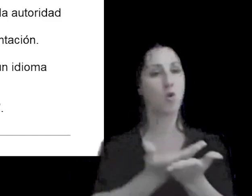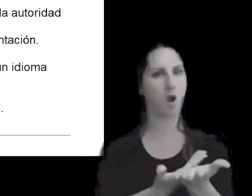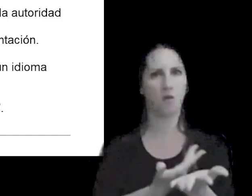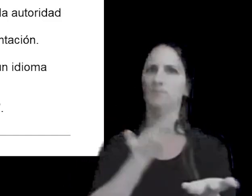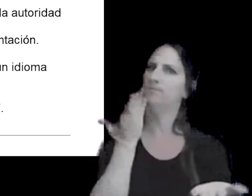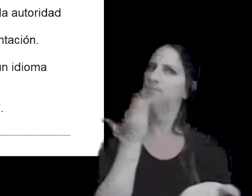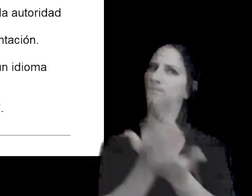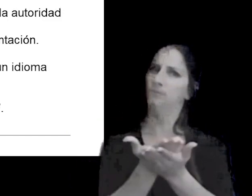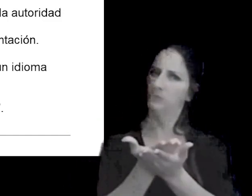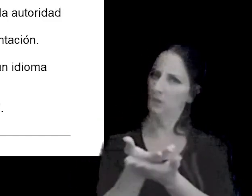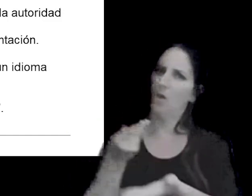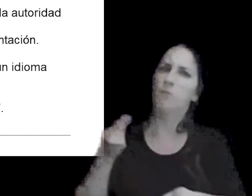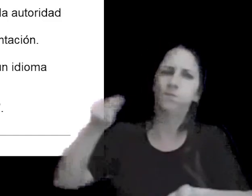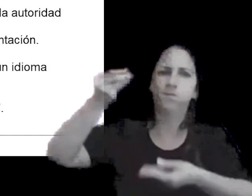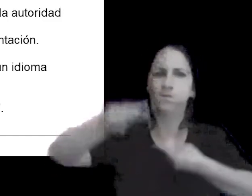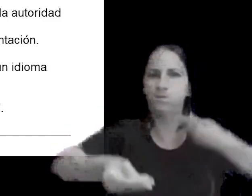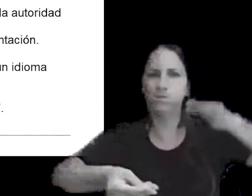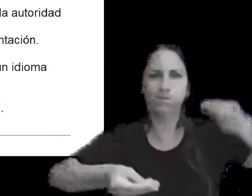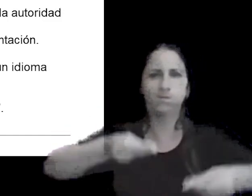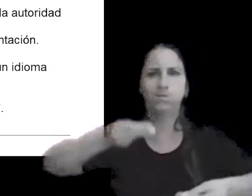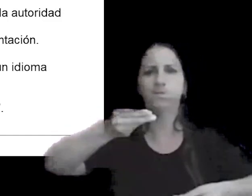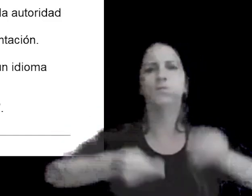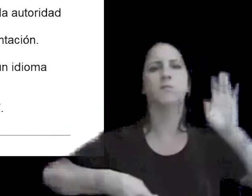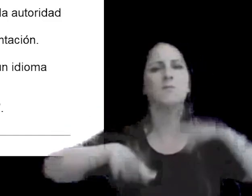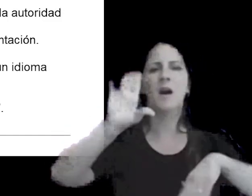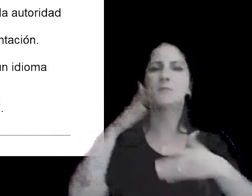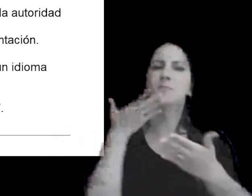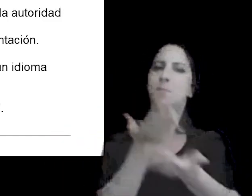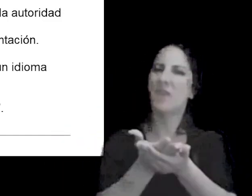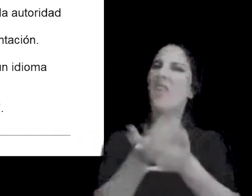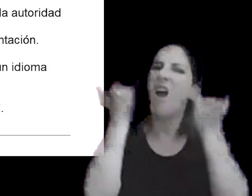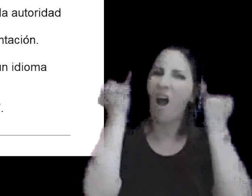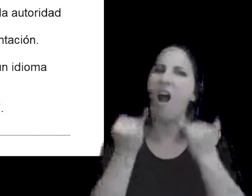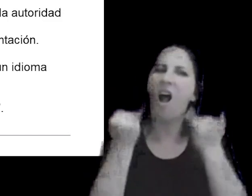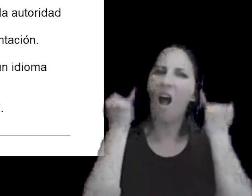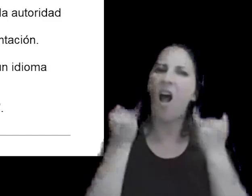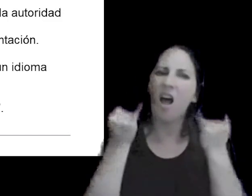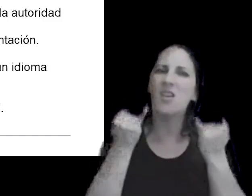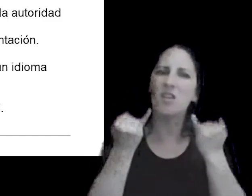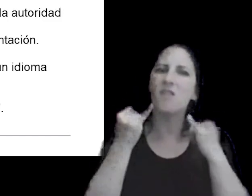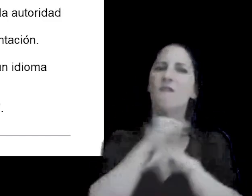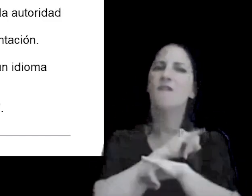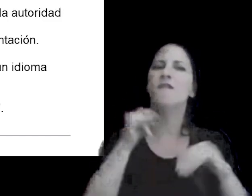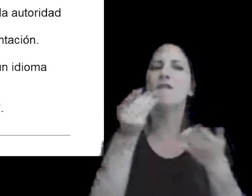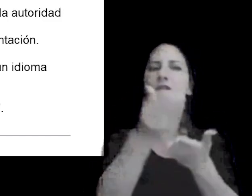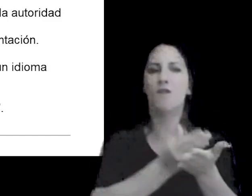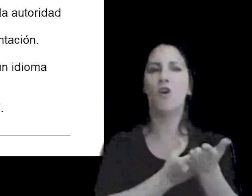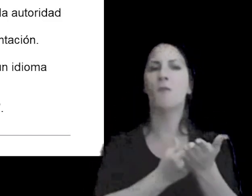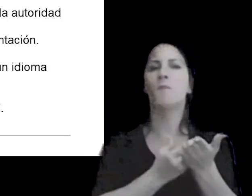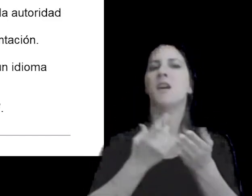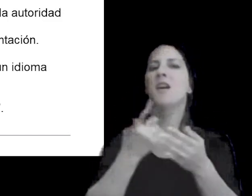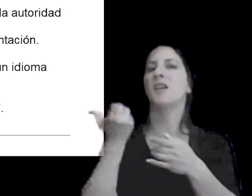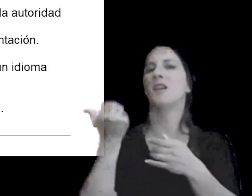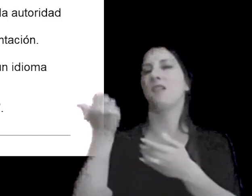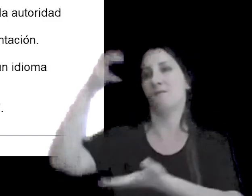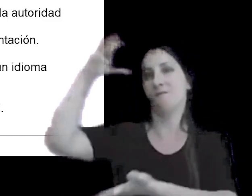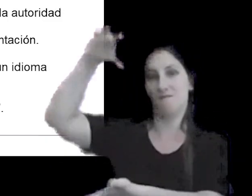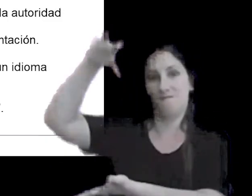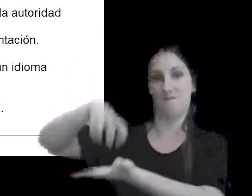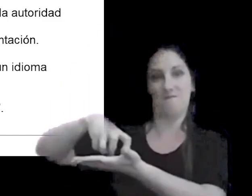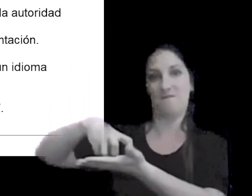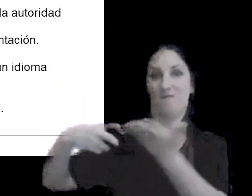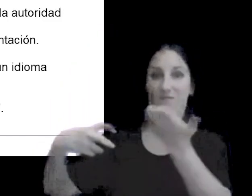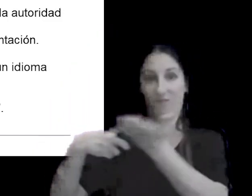presente la mayoría exigen que exista y que esté a disposición de la autoría fiscal también